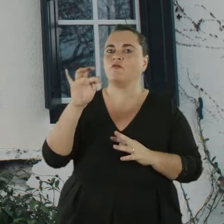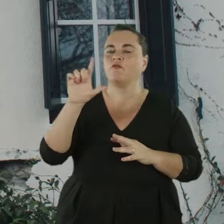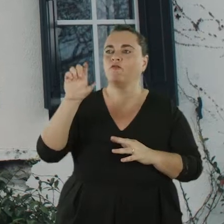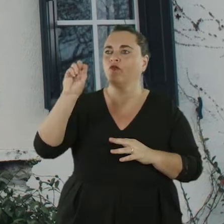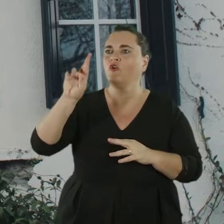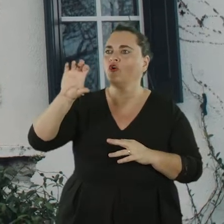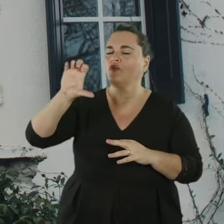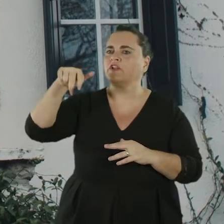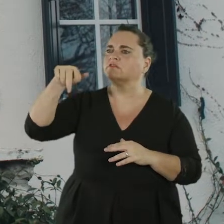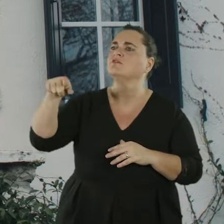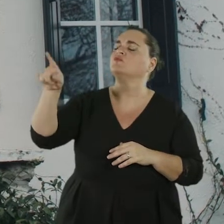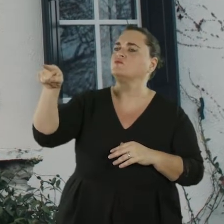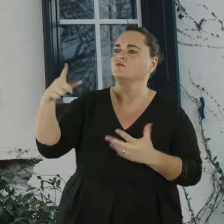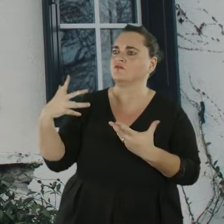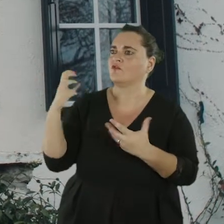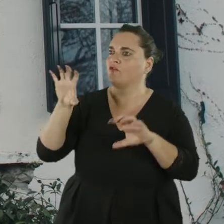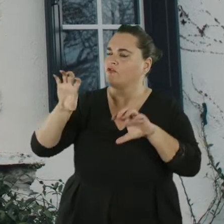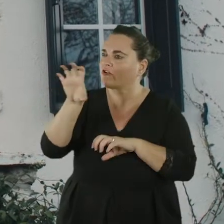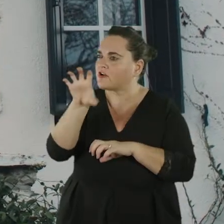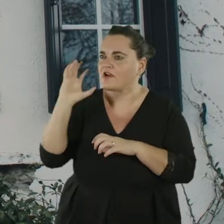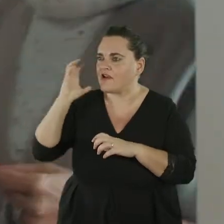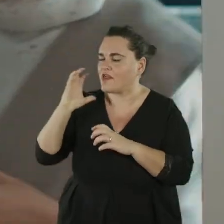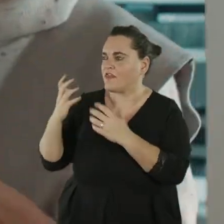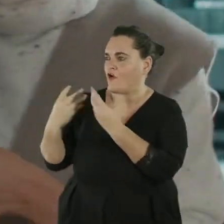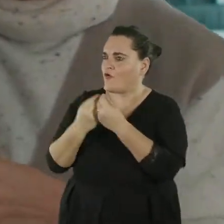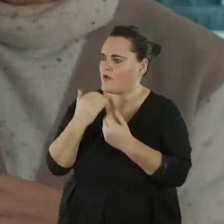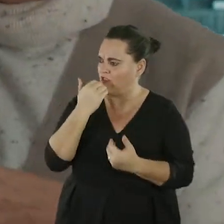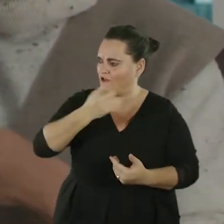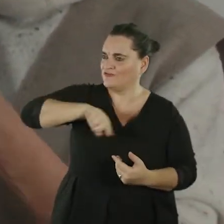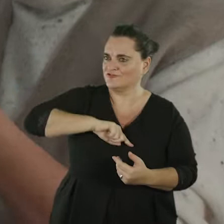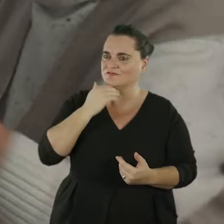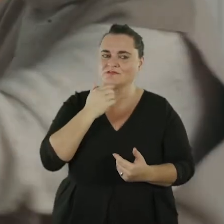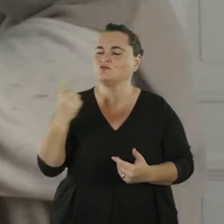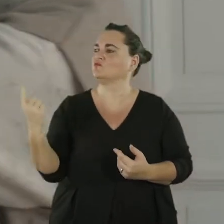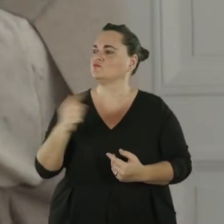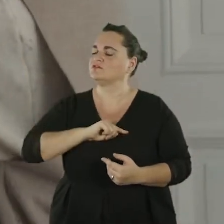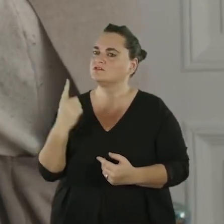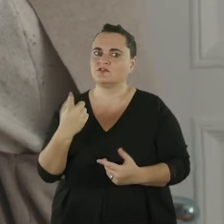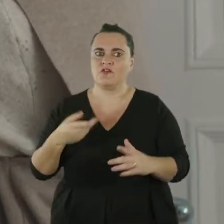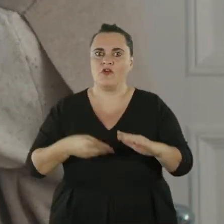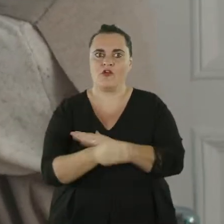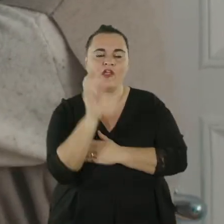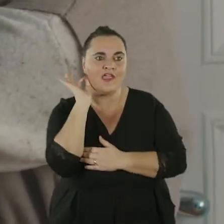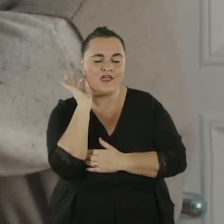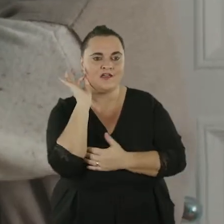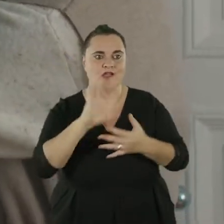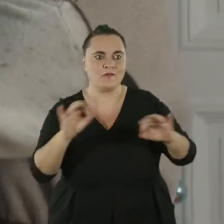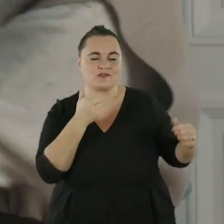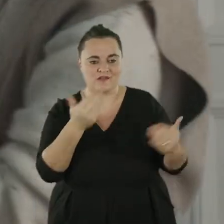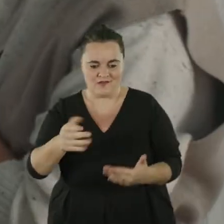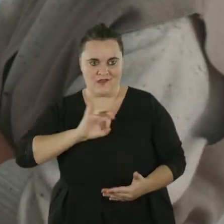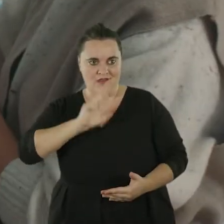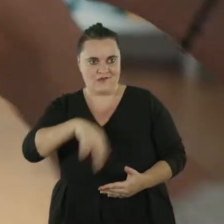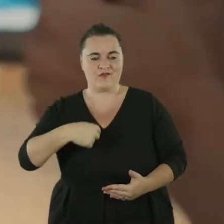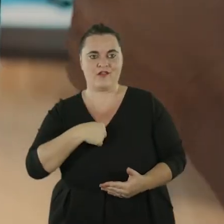Oye, Florent, tú nos has hecho un montón de compañía desde la radio, pero ¿te has sentido alguna vez solo? Que va, con mis hijas, mis amigos y ahora